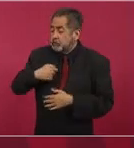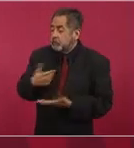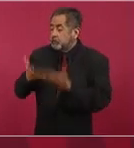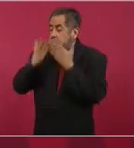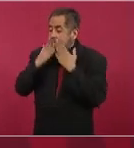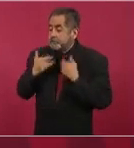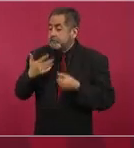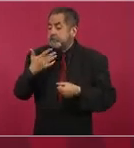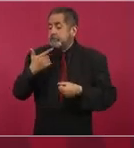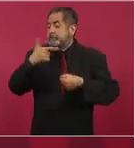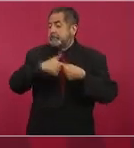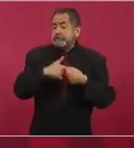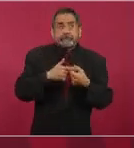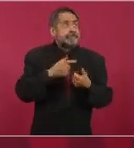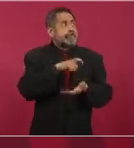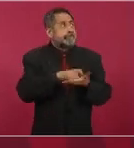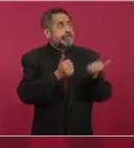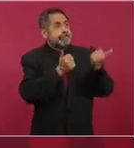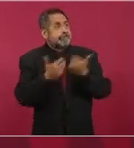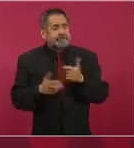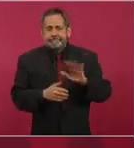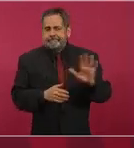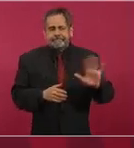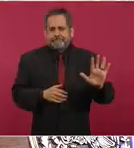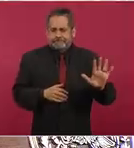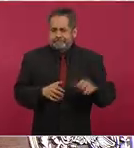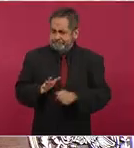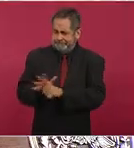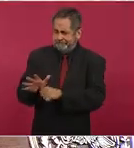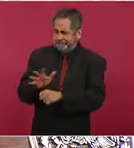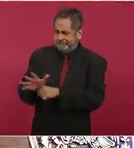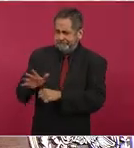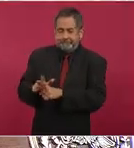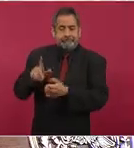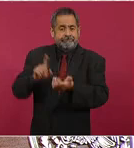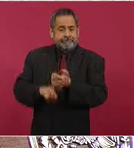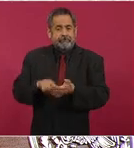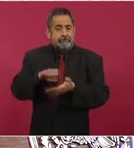porque ahora el barril del petróleo la mezcla ayer